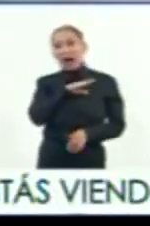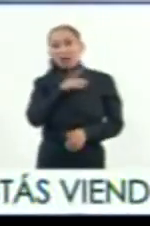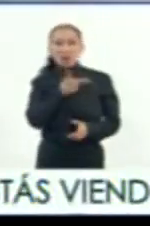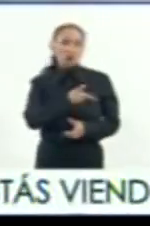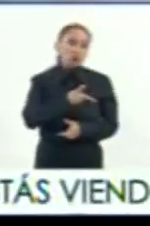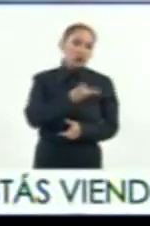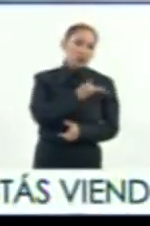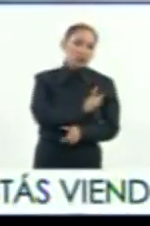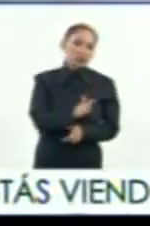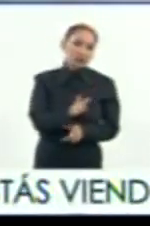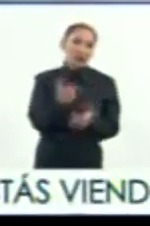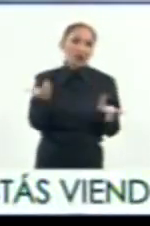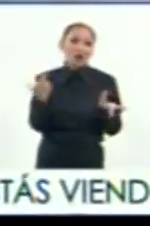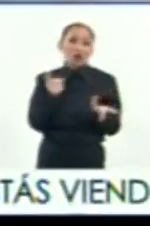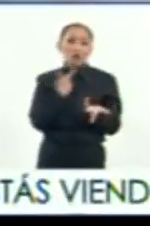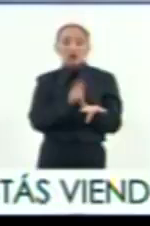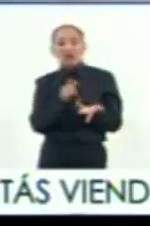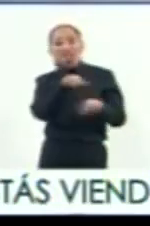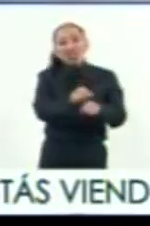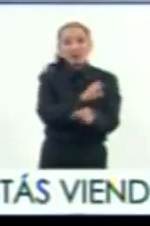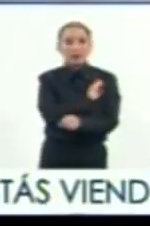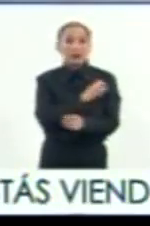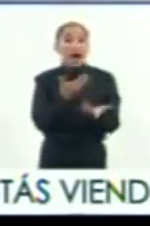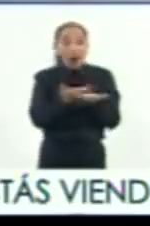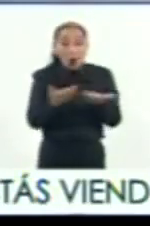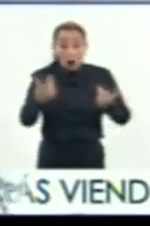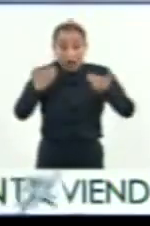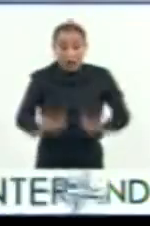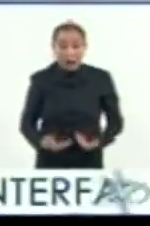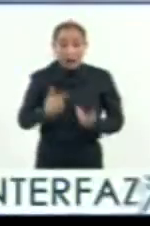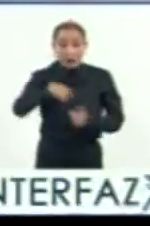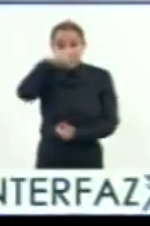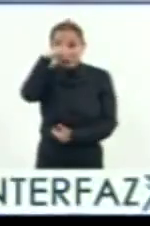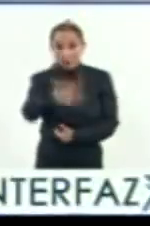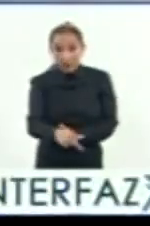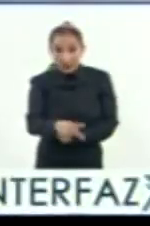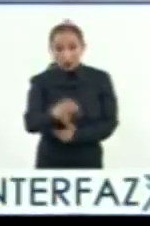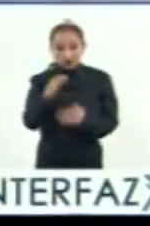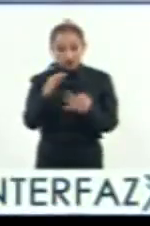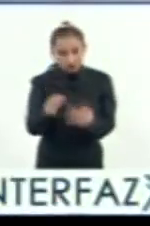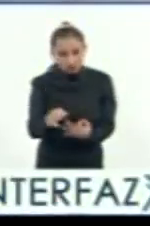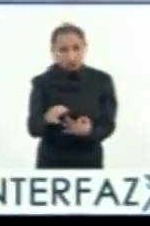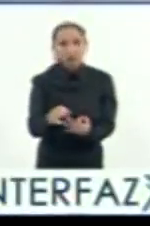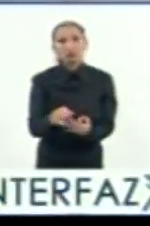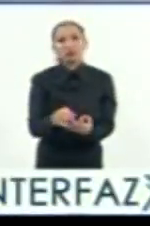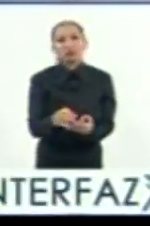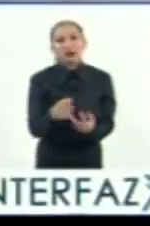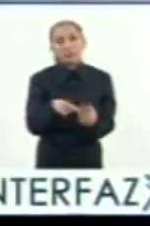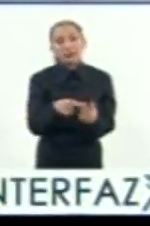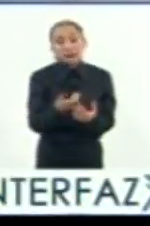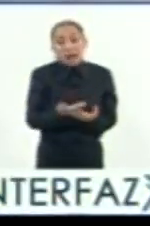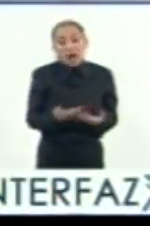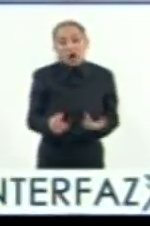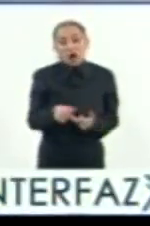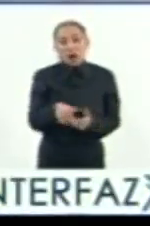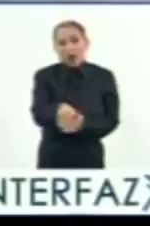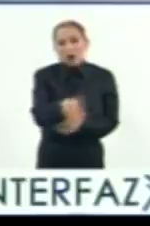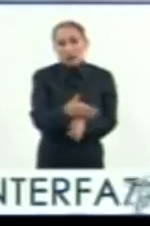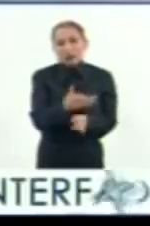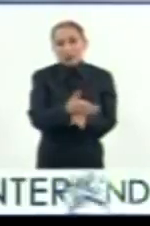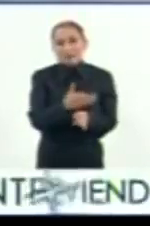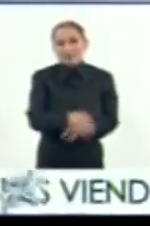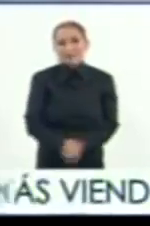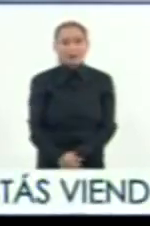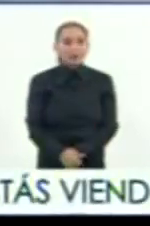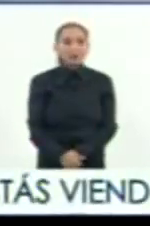contra o nos pareció muy violento, lo que hoy somos, nuestra identidad como mexicanos, surge en este momento